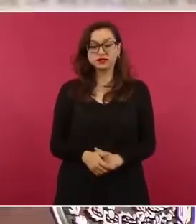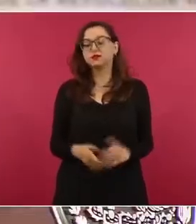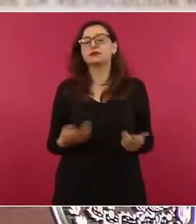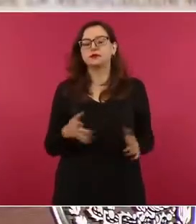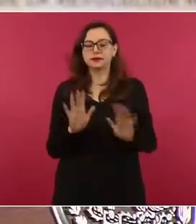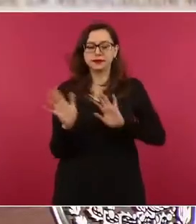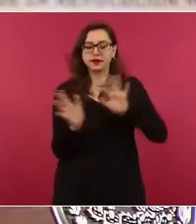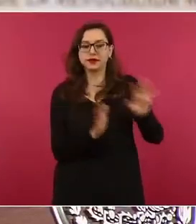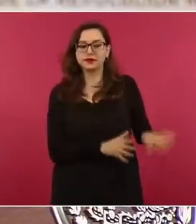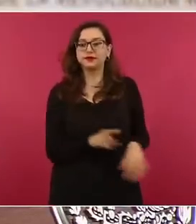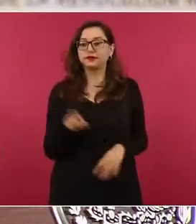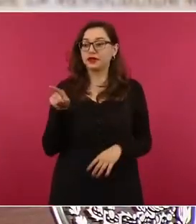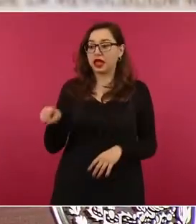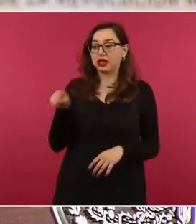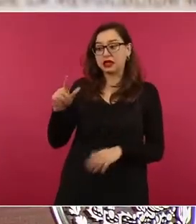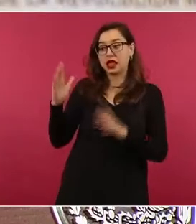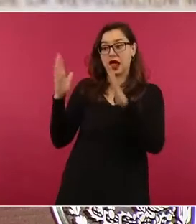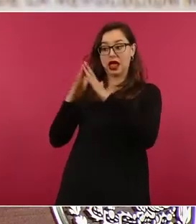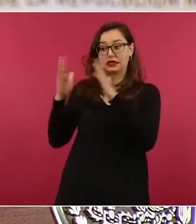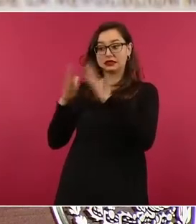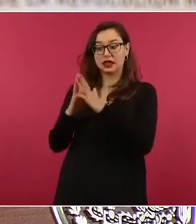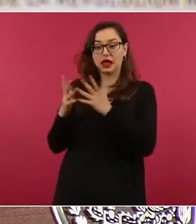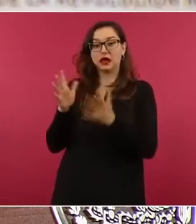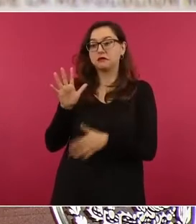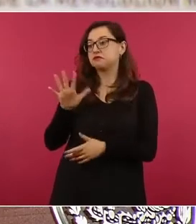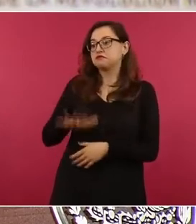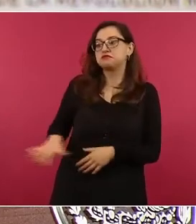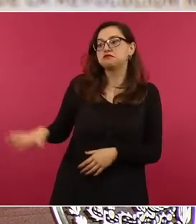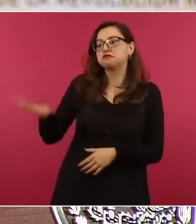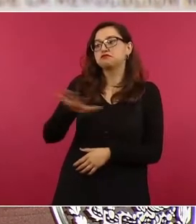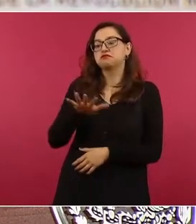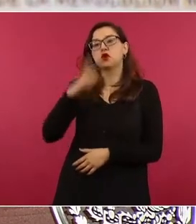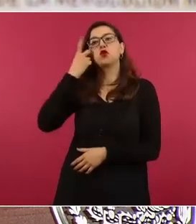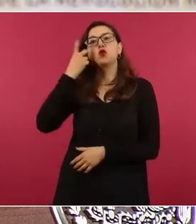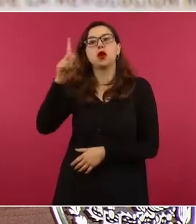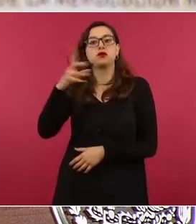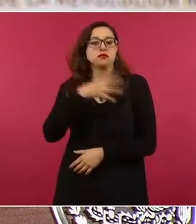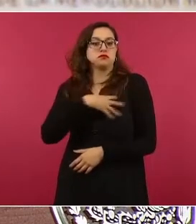hijos, no tengo nada nada más,